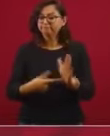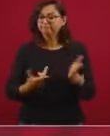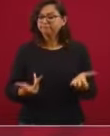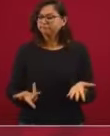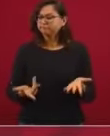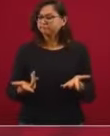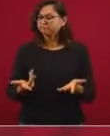obtenemos.